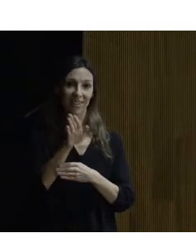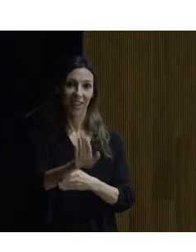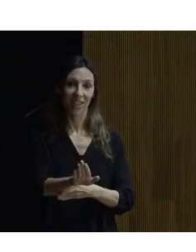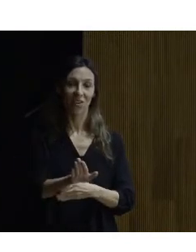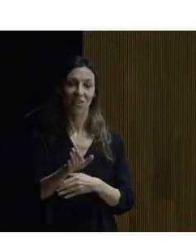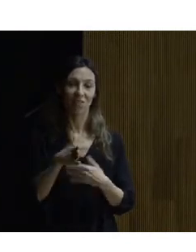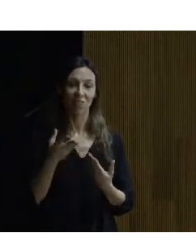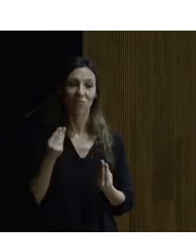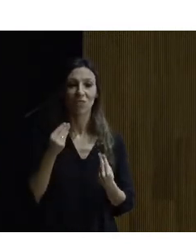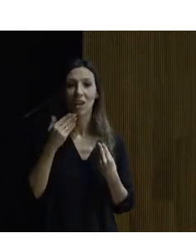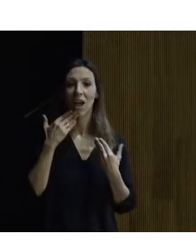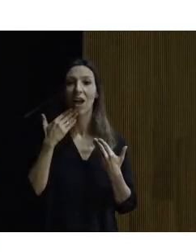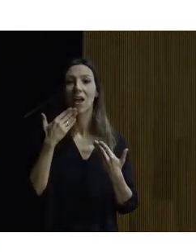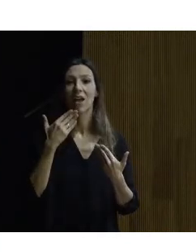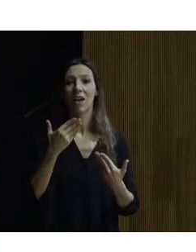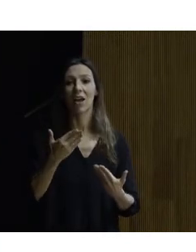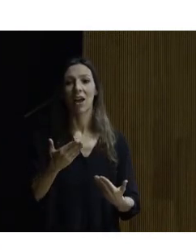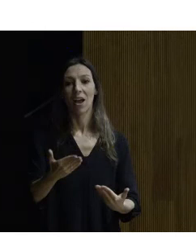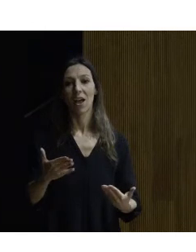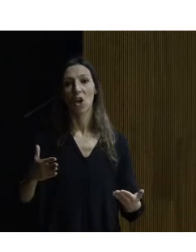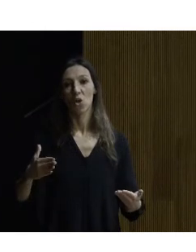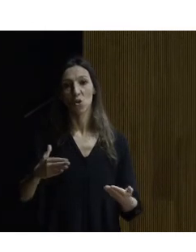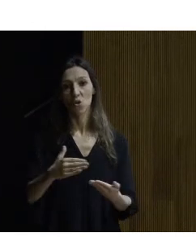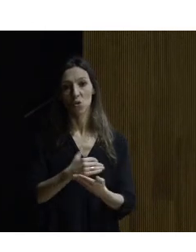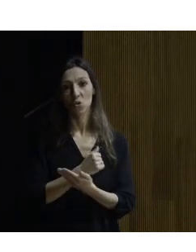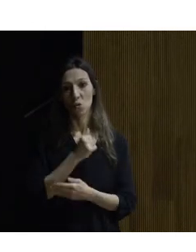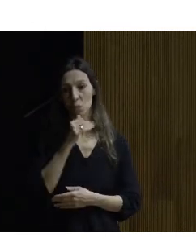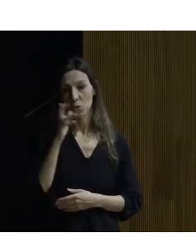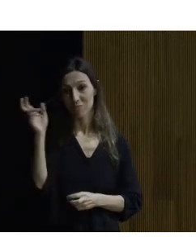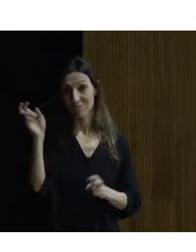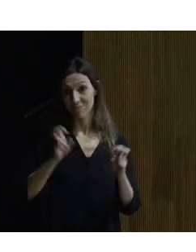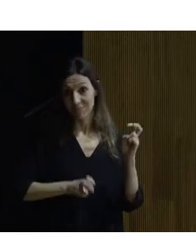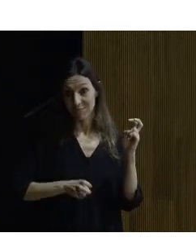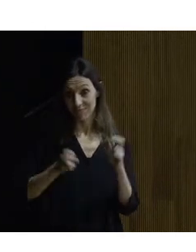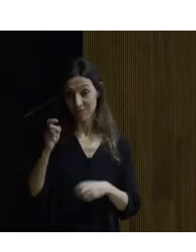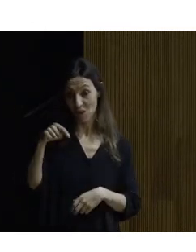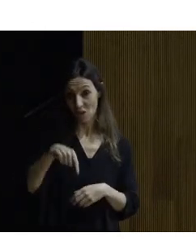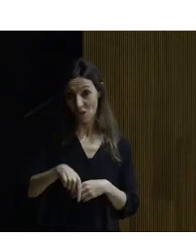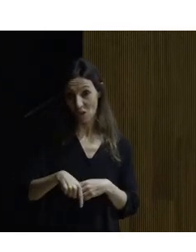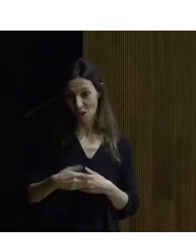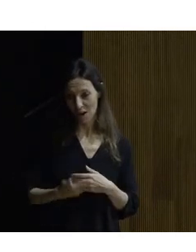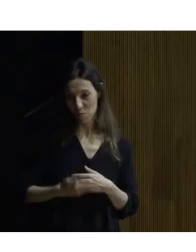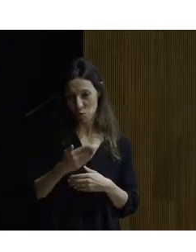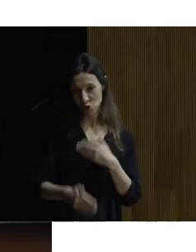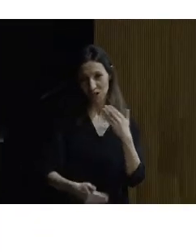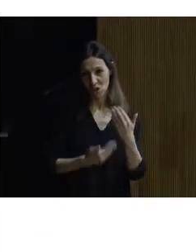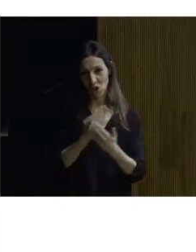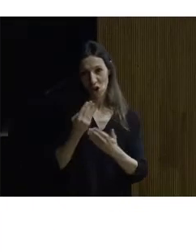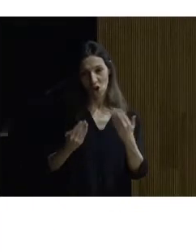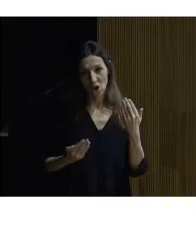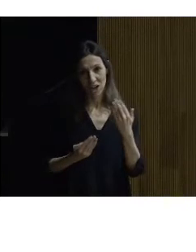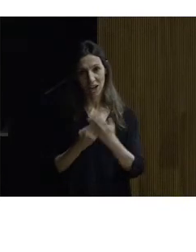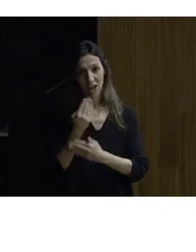muchas gracias a todos por estar en esta en esta importante jornada en la que